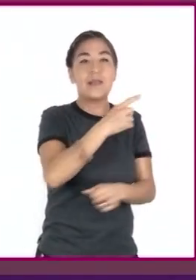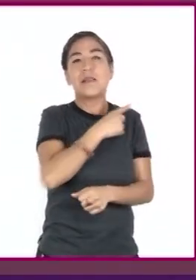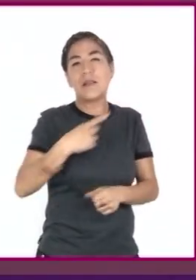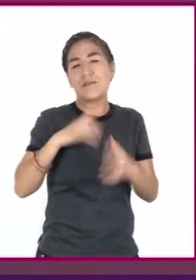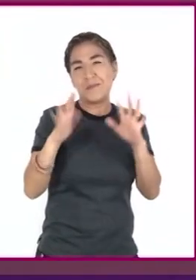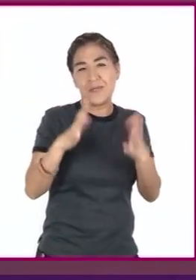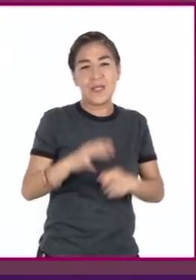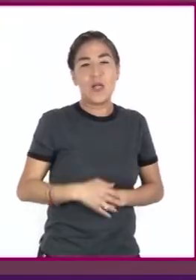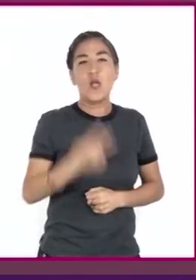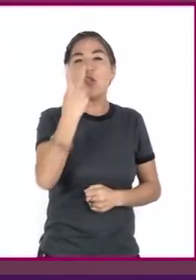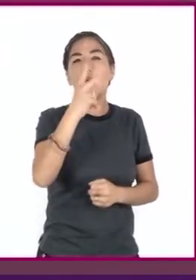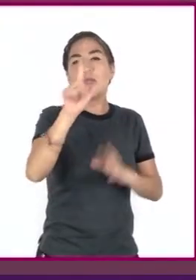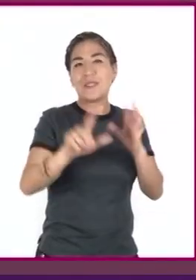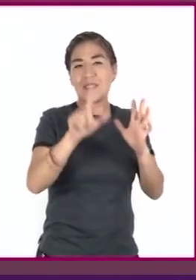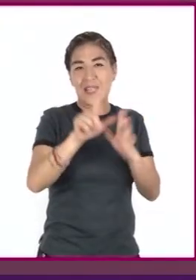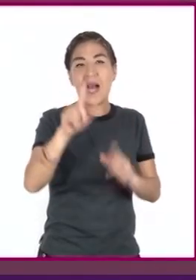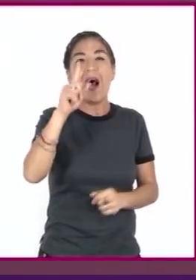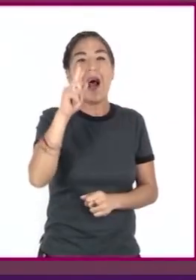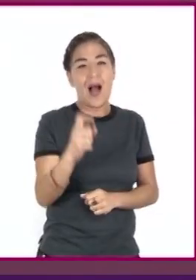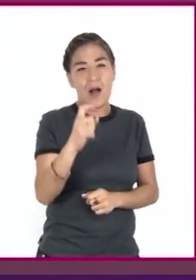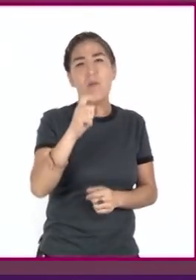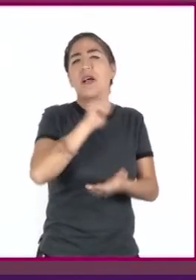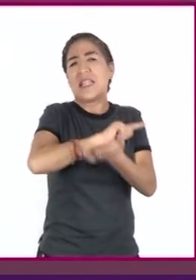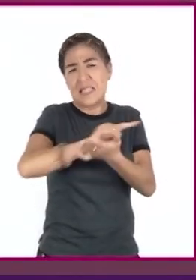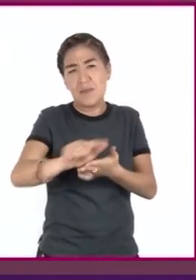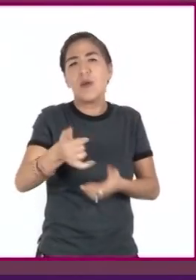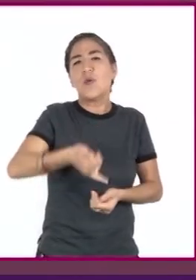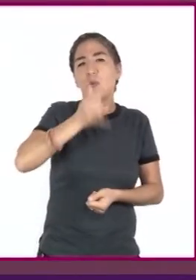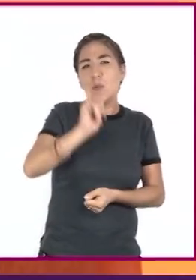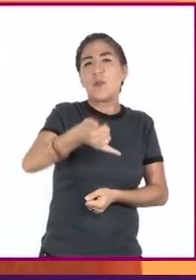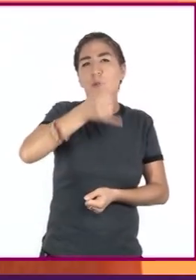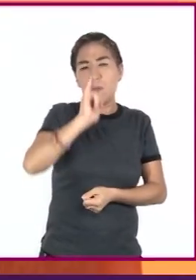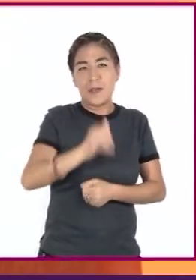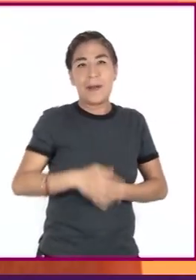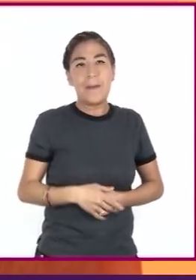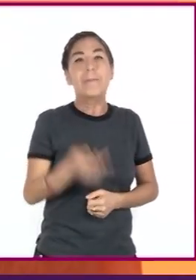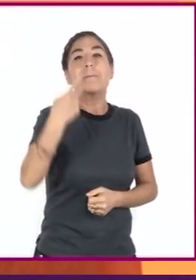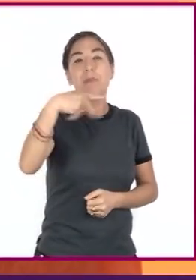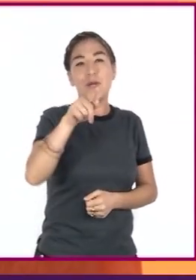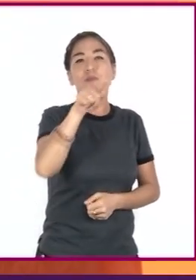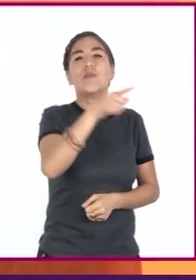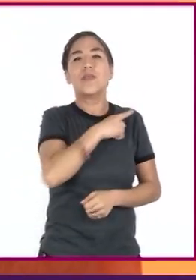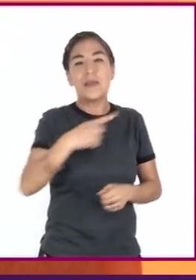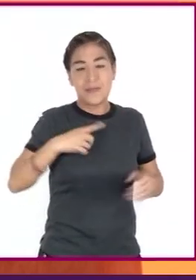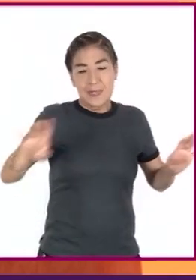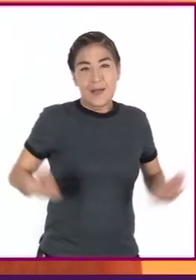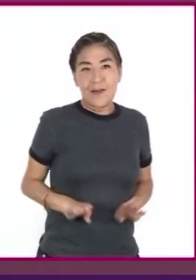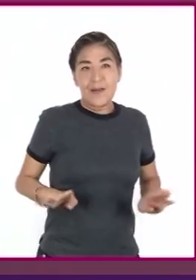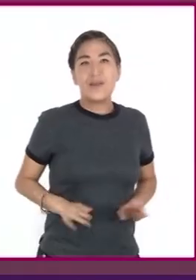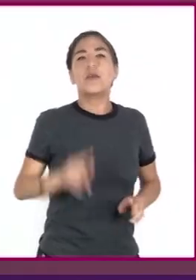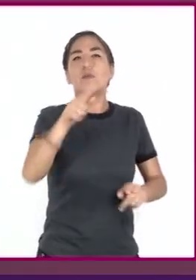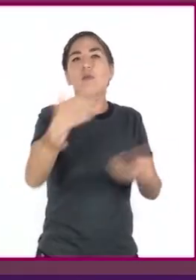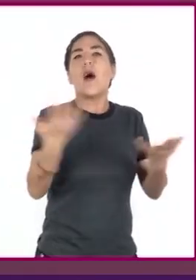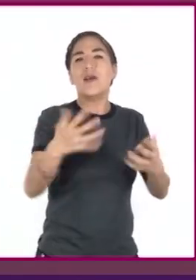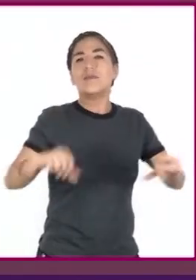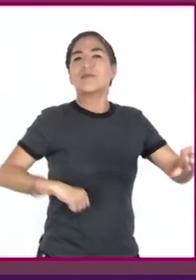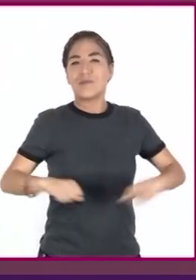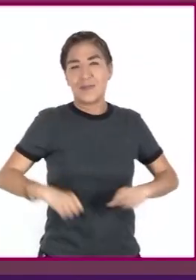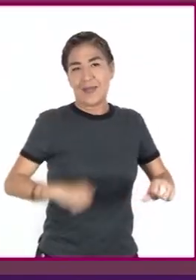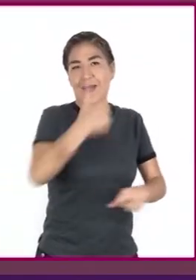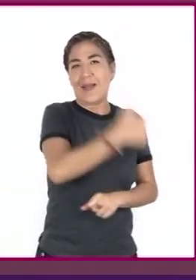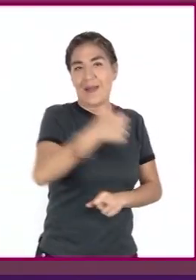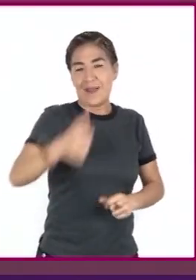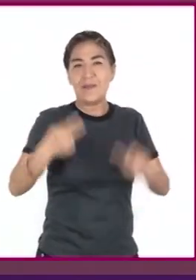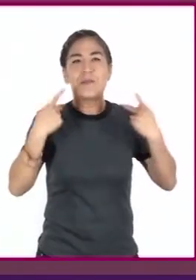promedio dos litros de agua simple al día. Sin embargo, esto se precisa de acuerdo a las características y actividades de cada